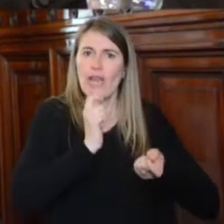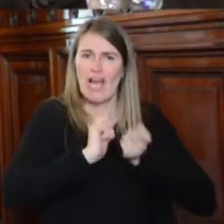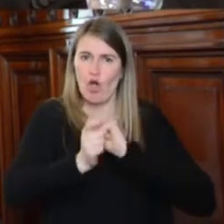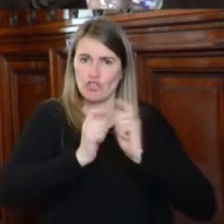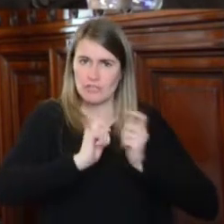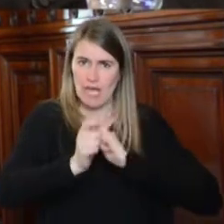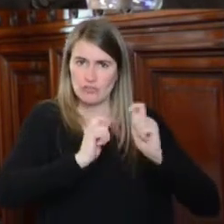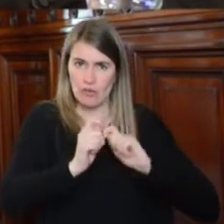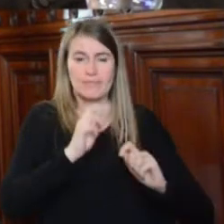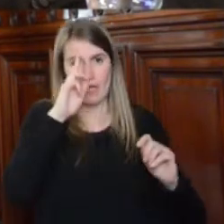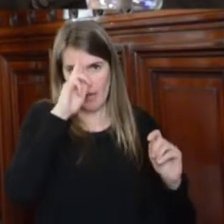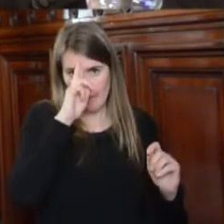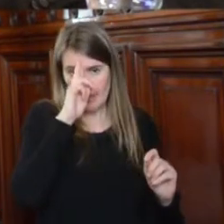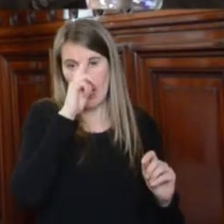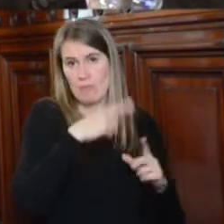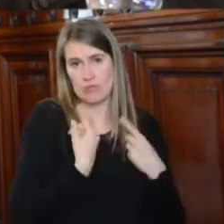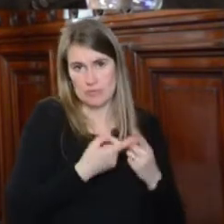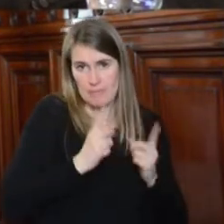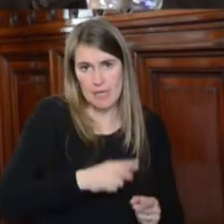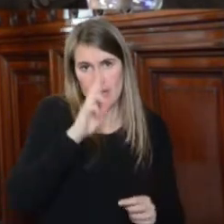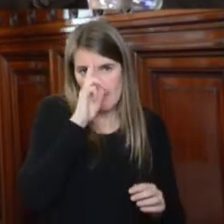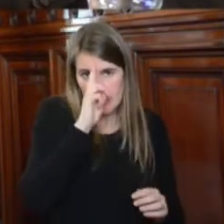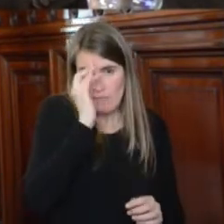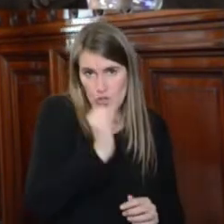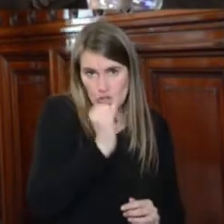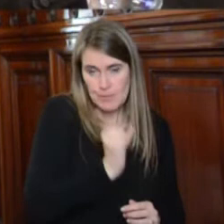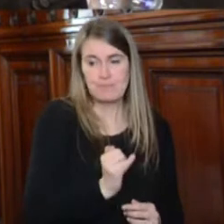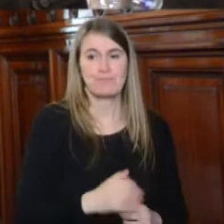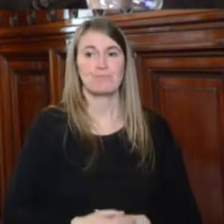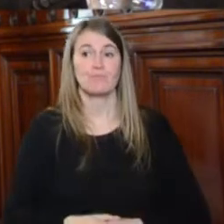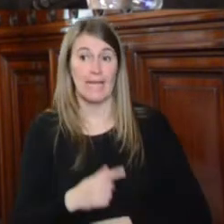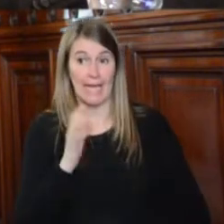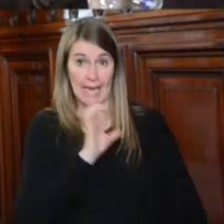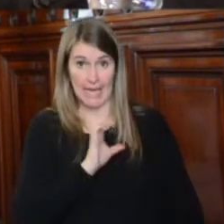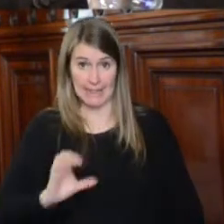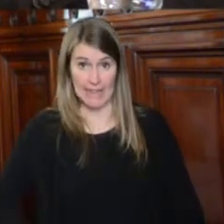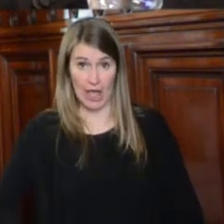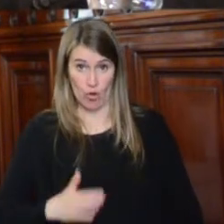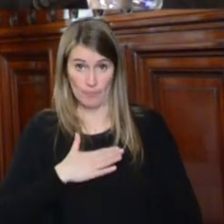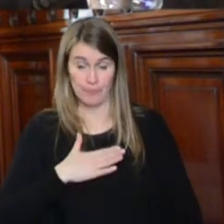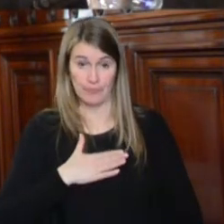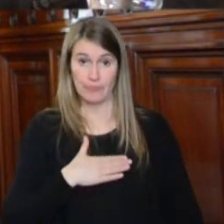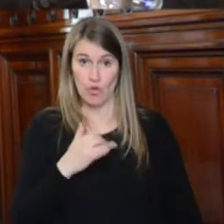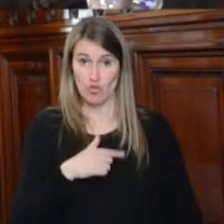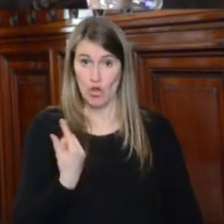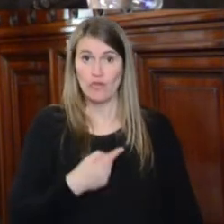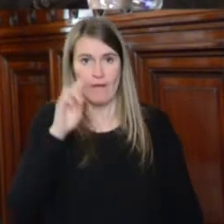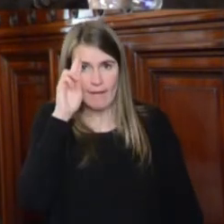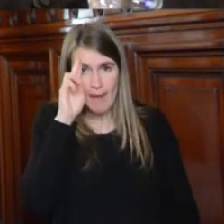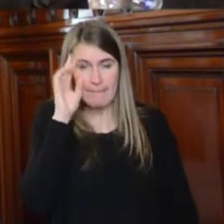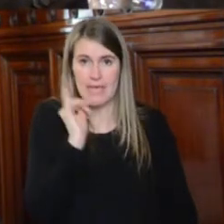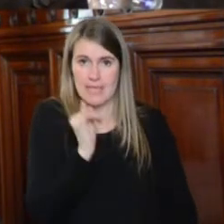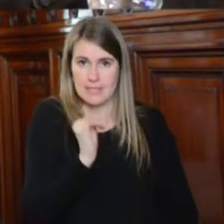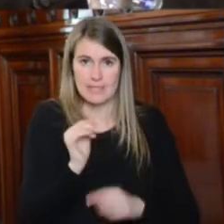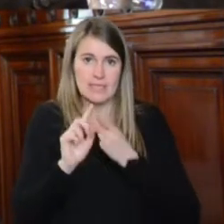Nosotros, y en esto lo digo con total convicción, hemos respetado la